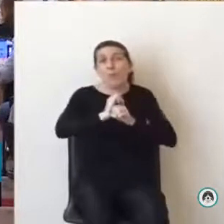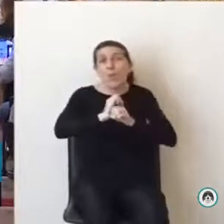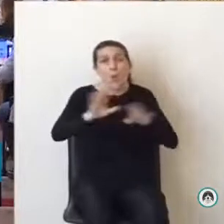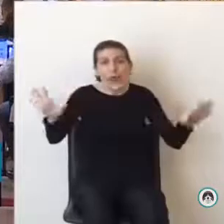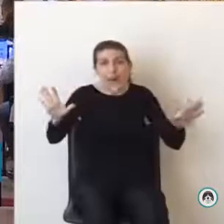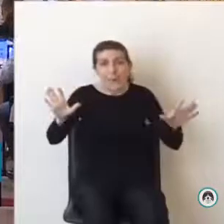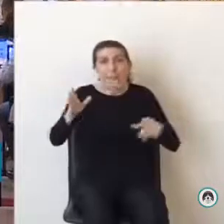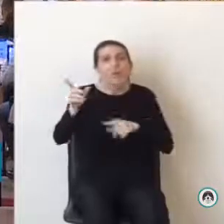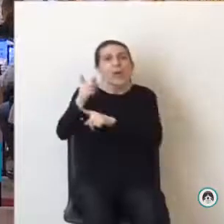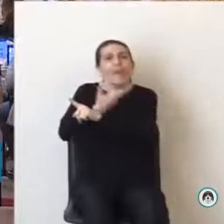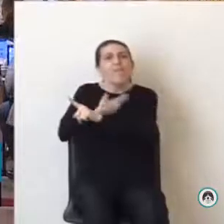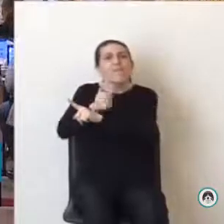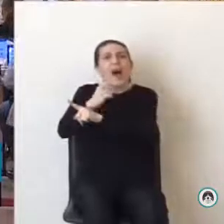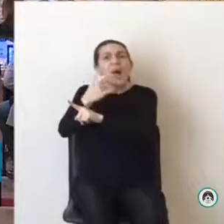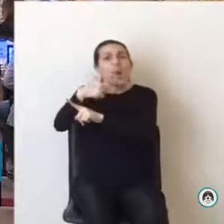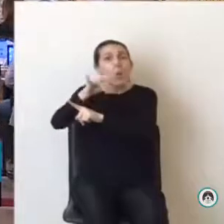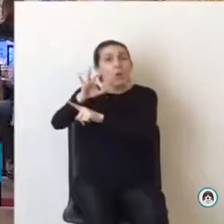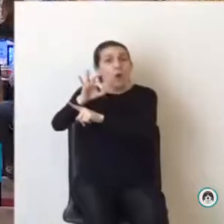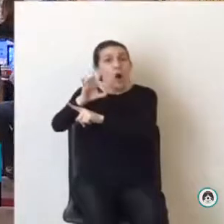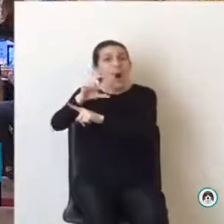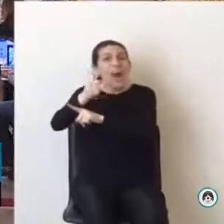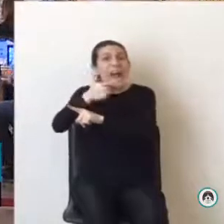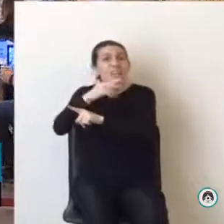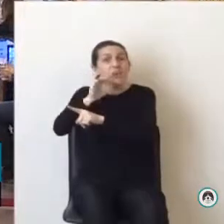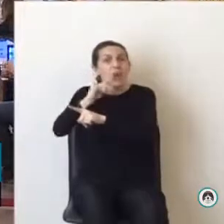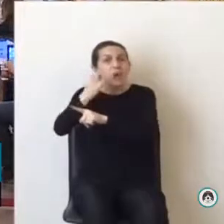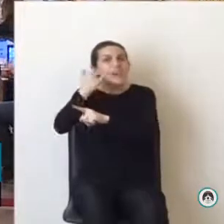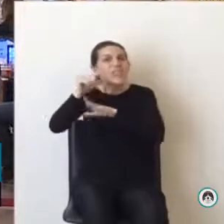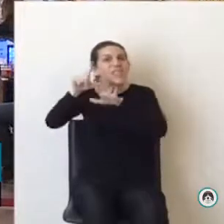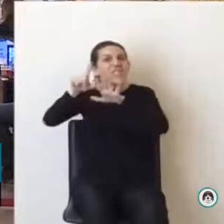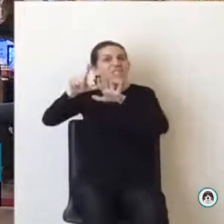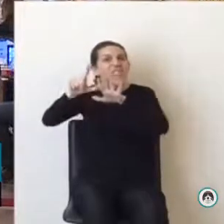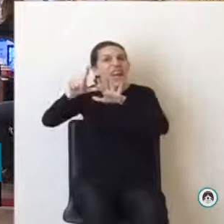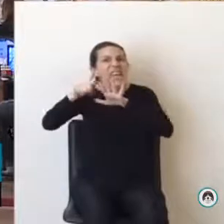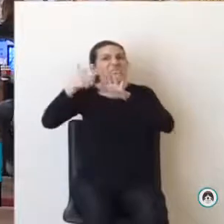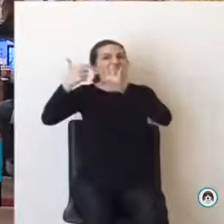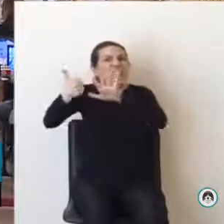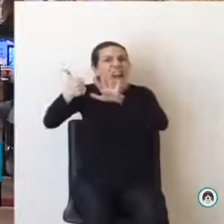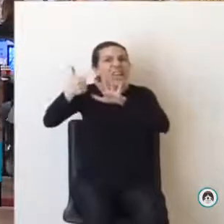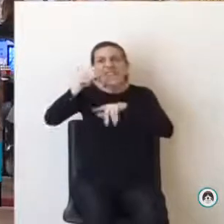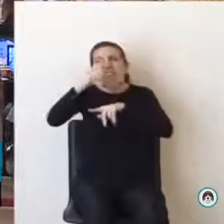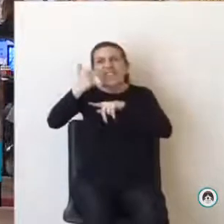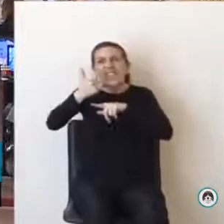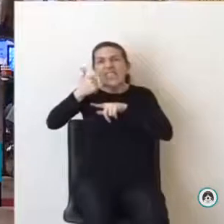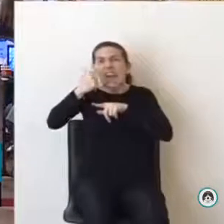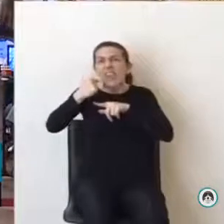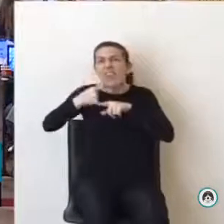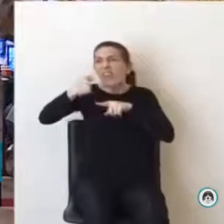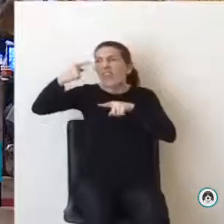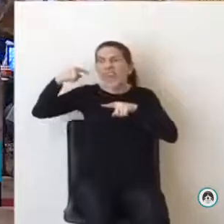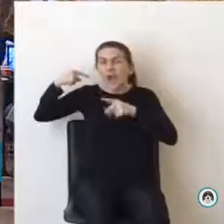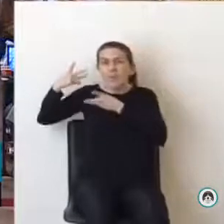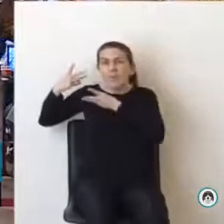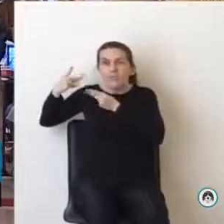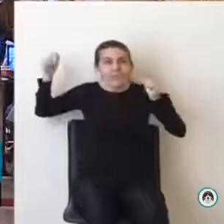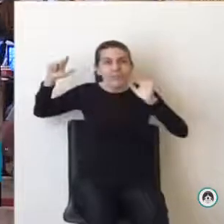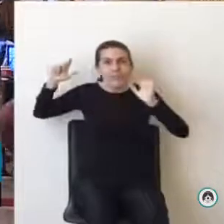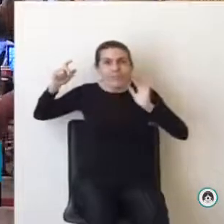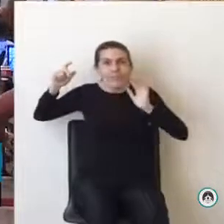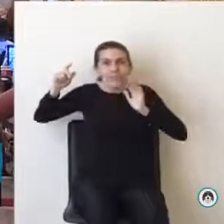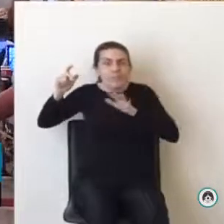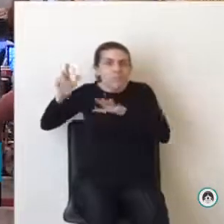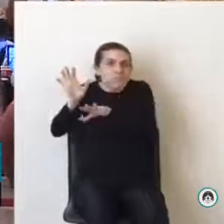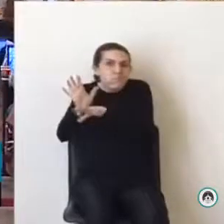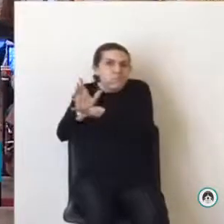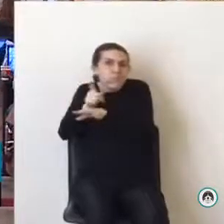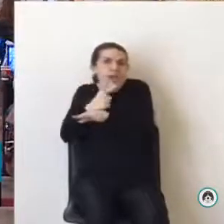Facundo Asturillo Castro lleva ya 76 días desaparecido y todas las sospechas apuntan a la